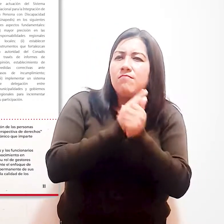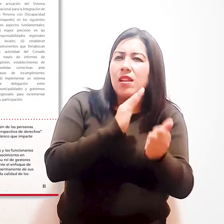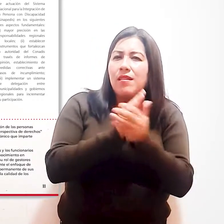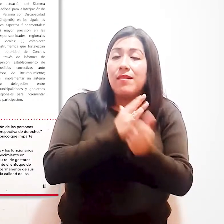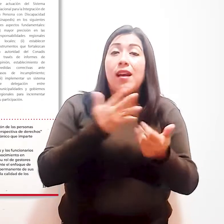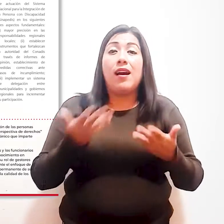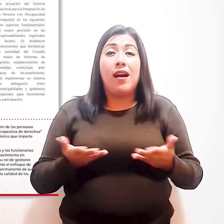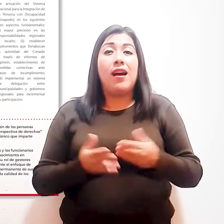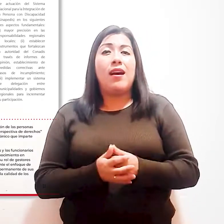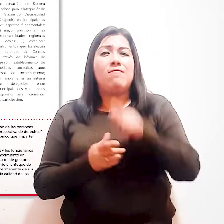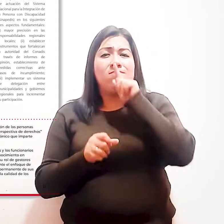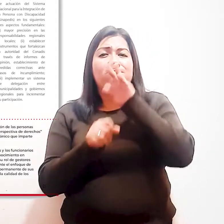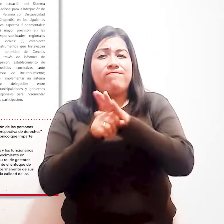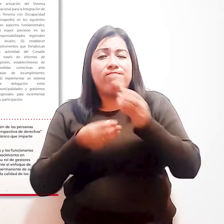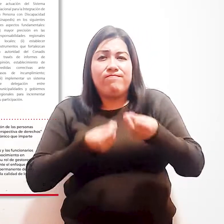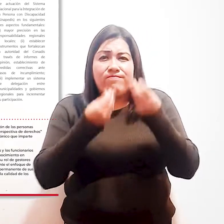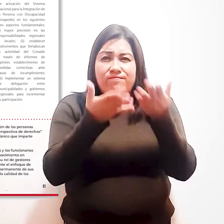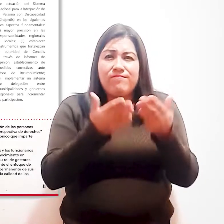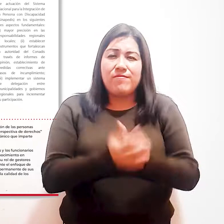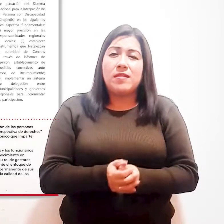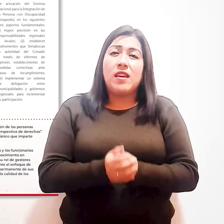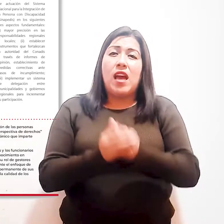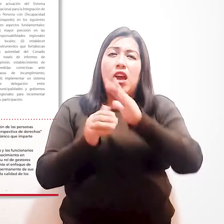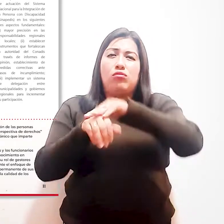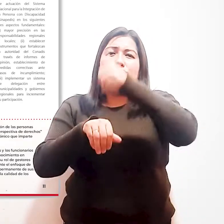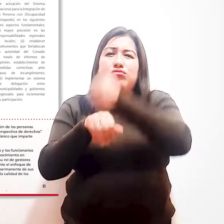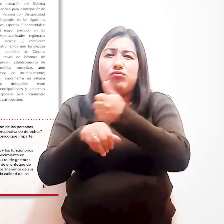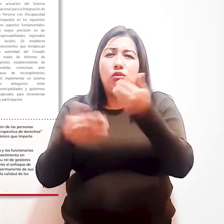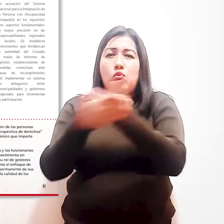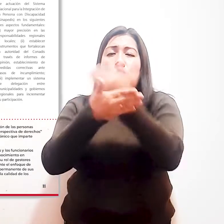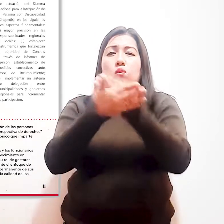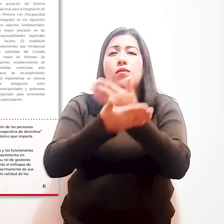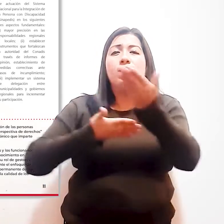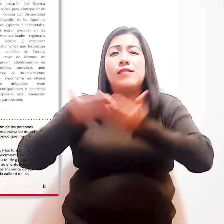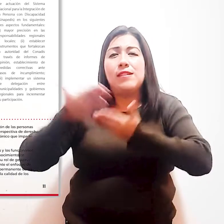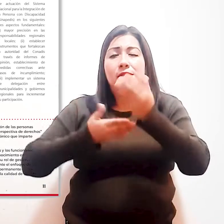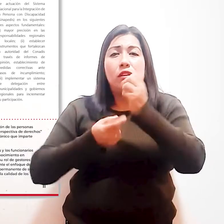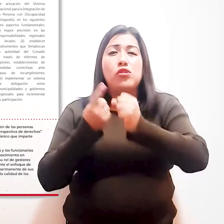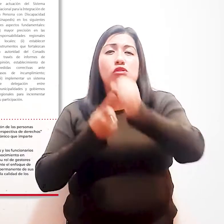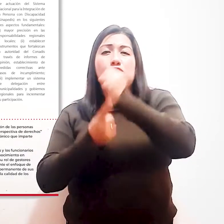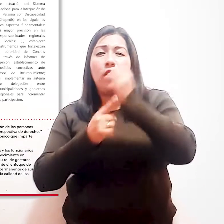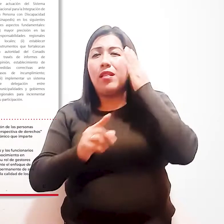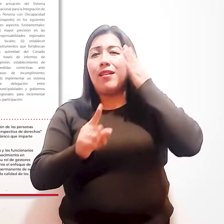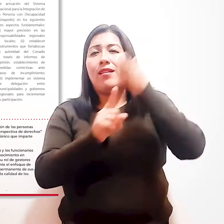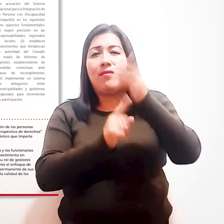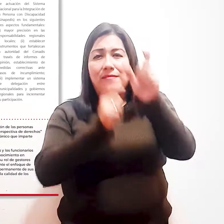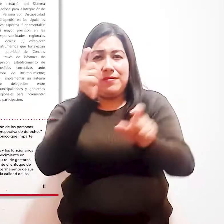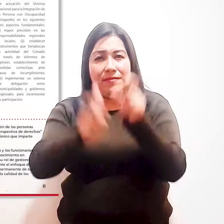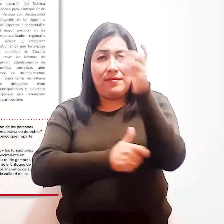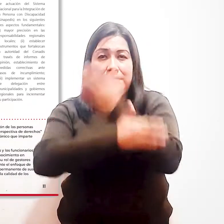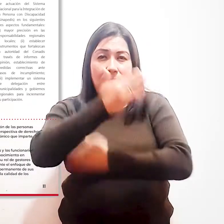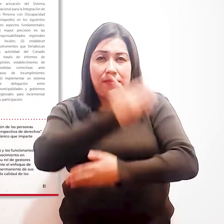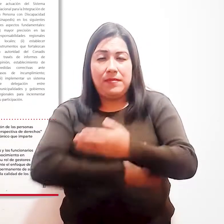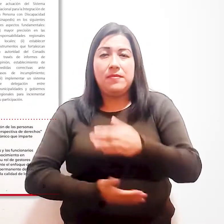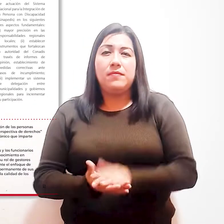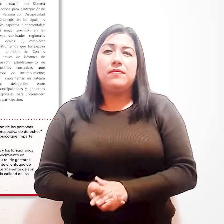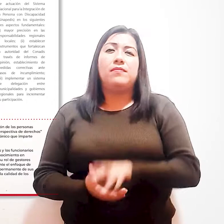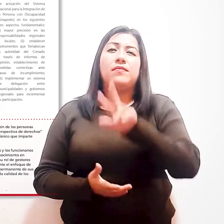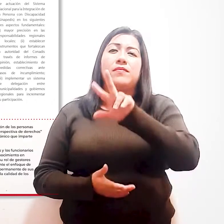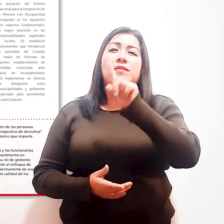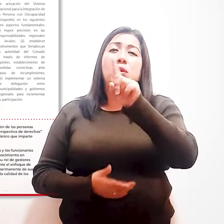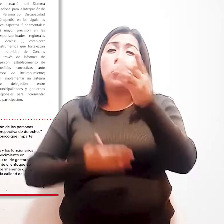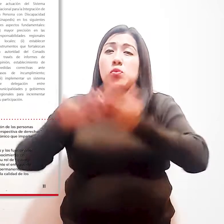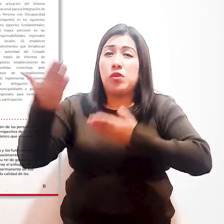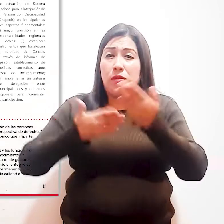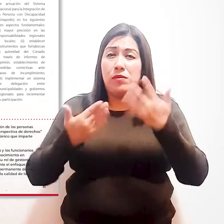para asegurar la continuidad e incorporación de nuevos servicios sociales dirigidos a personas con discapacidad. De los 31